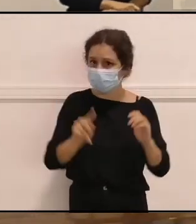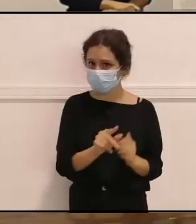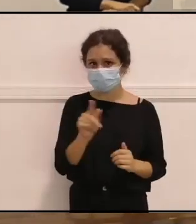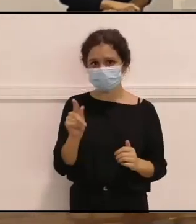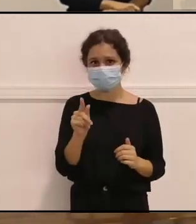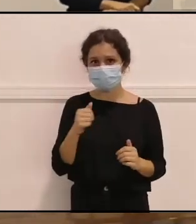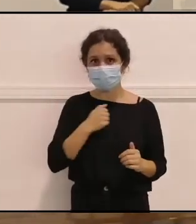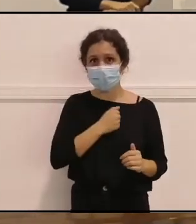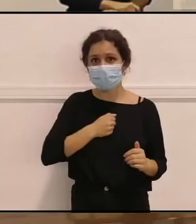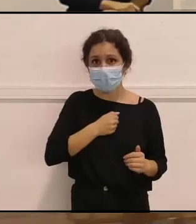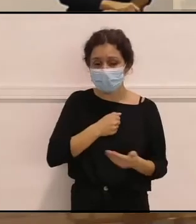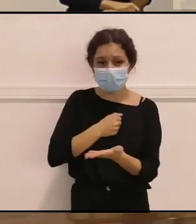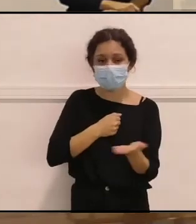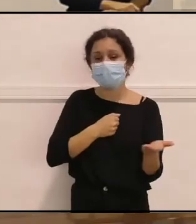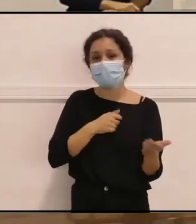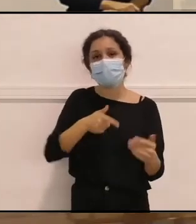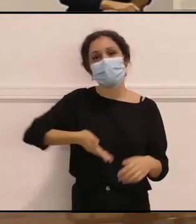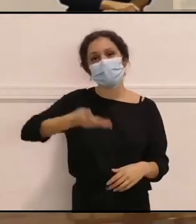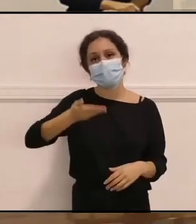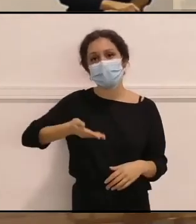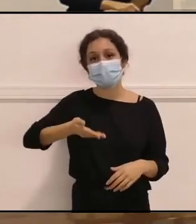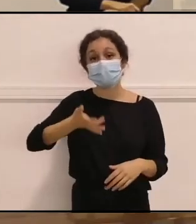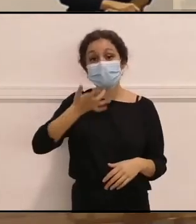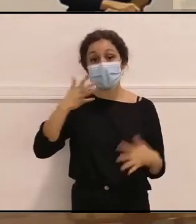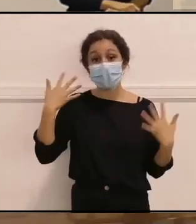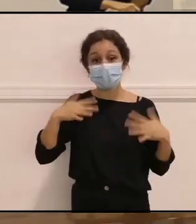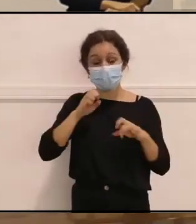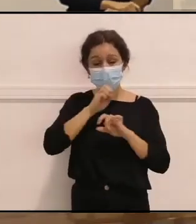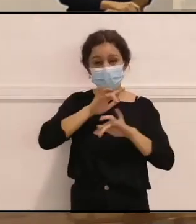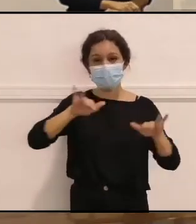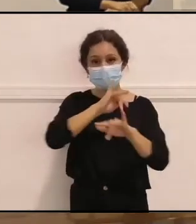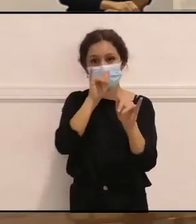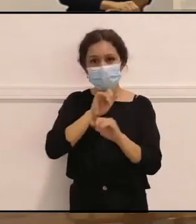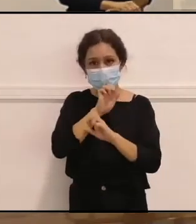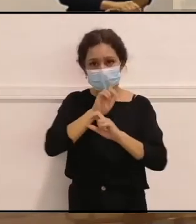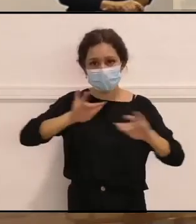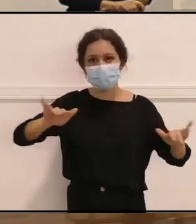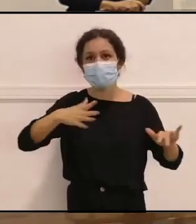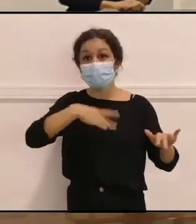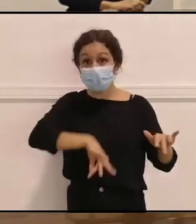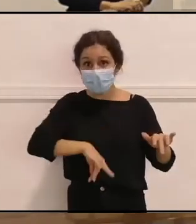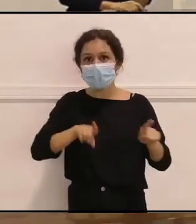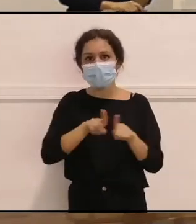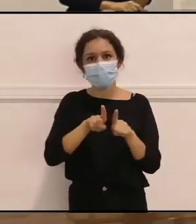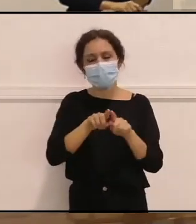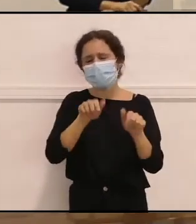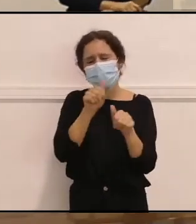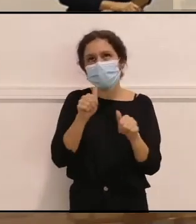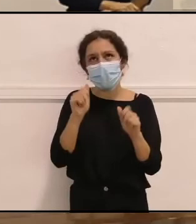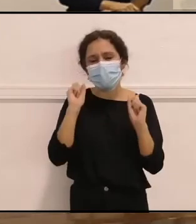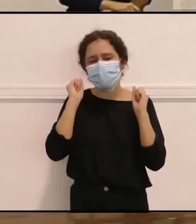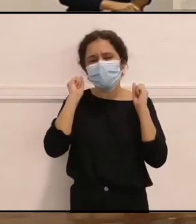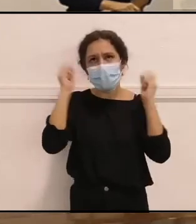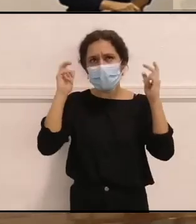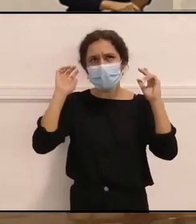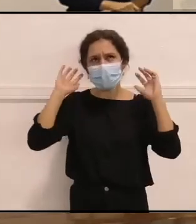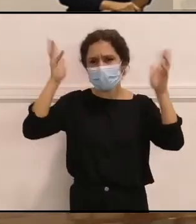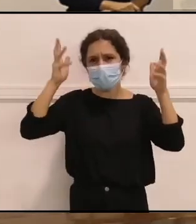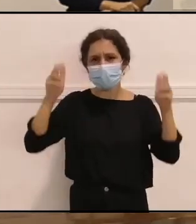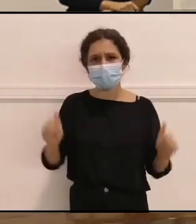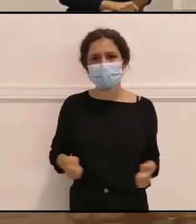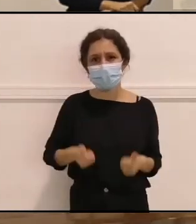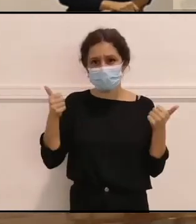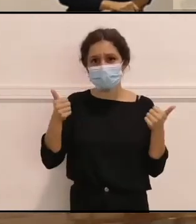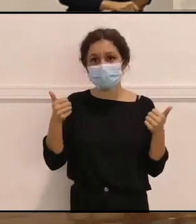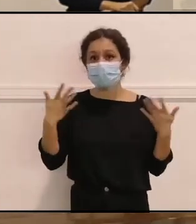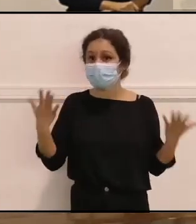es muy importante y si podéis transmitir la alegría y la felicidad como forma más revolucionario todavía se vuelve todo, ¿no? Entonces,